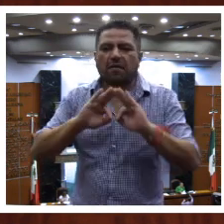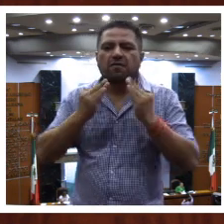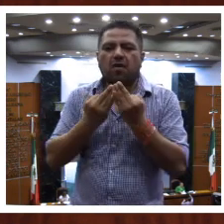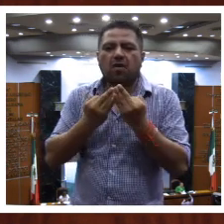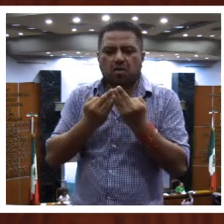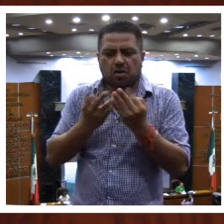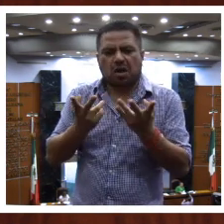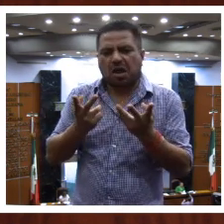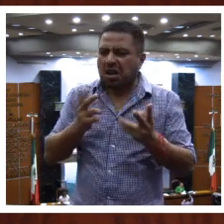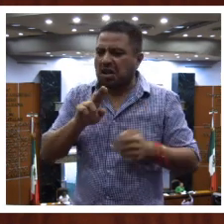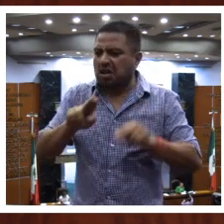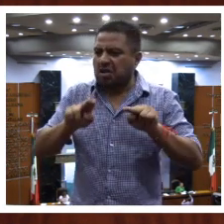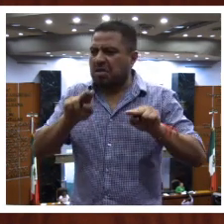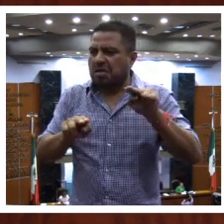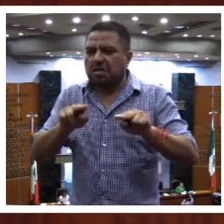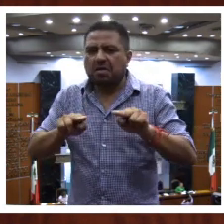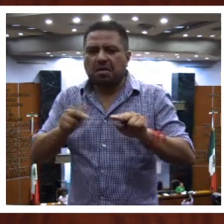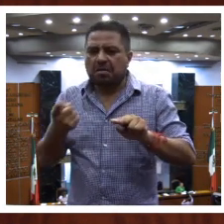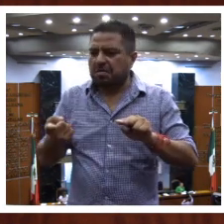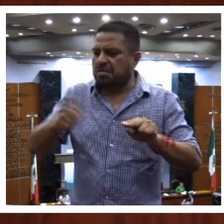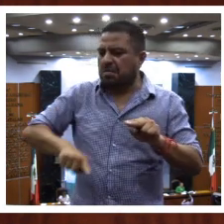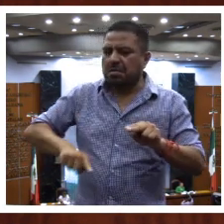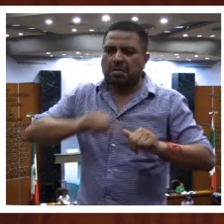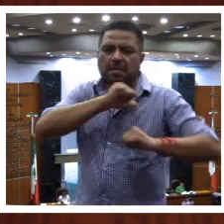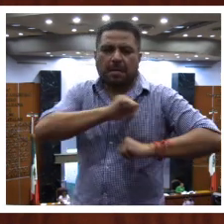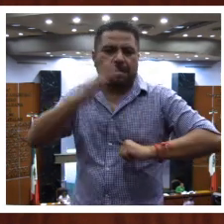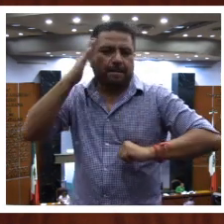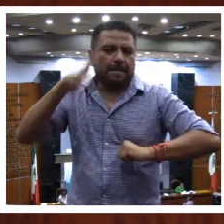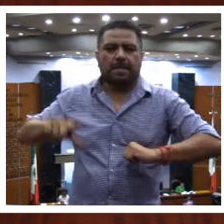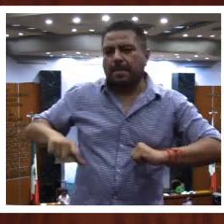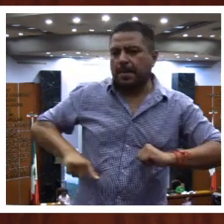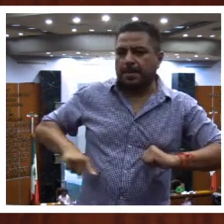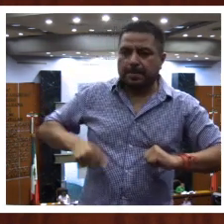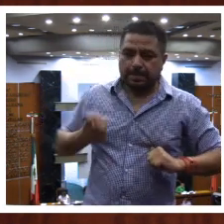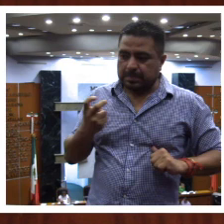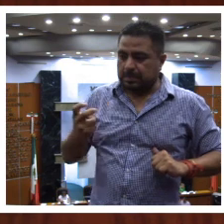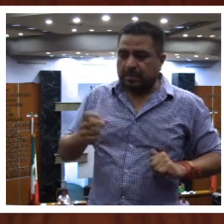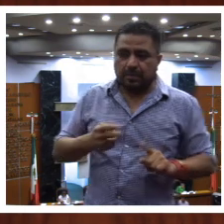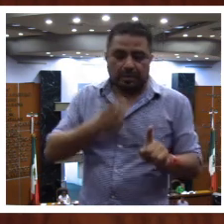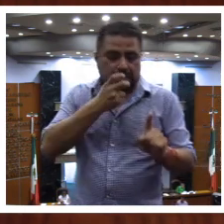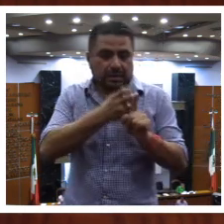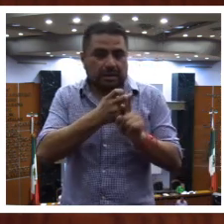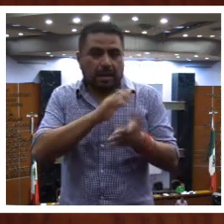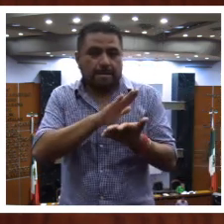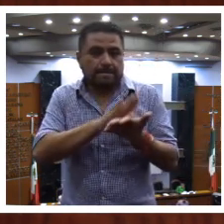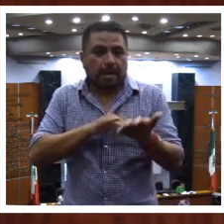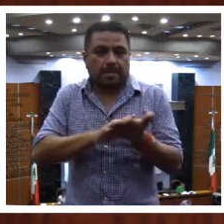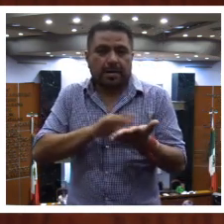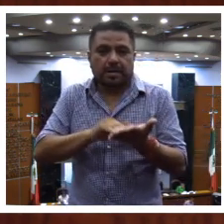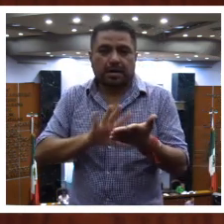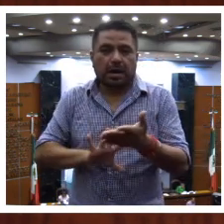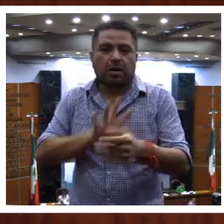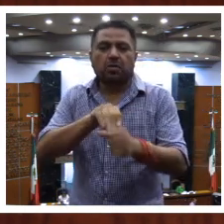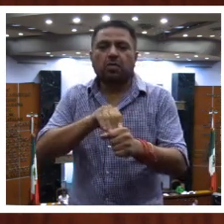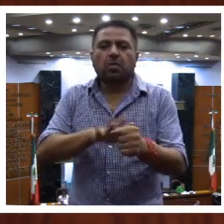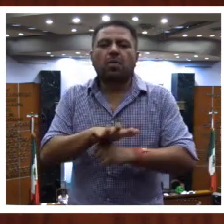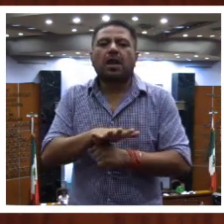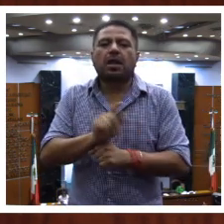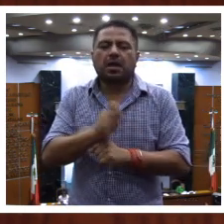estándar establecido por la autoridad correspondiente. Estos documentos incluyen